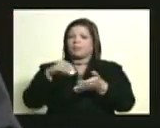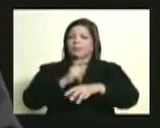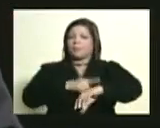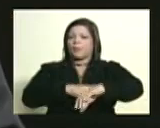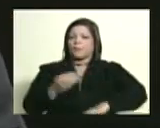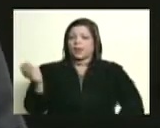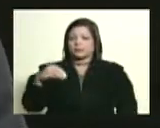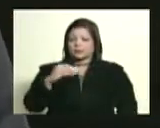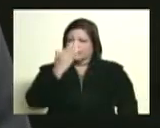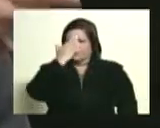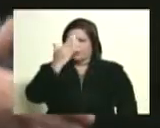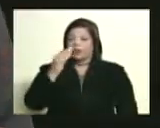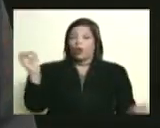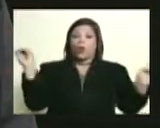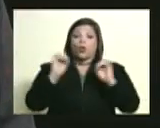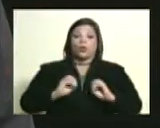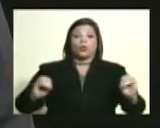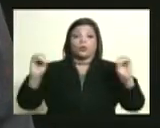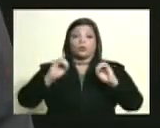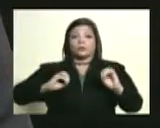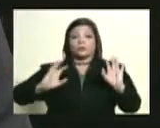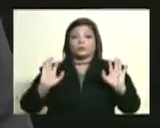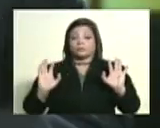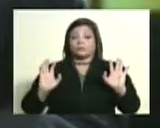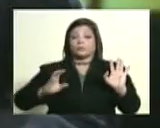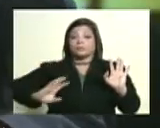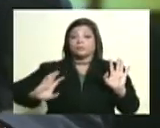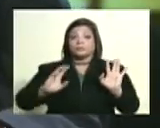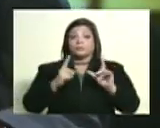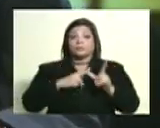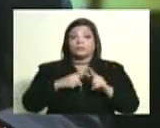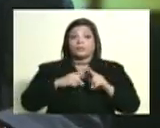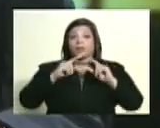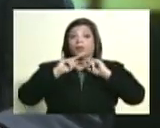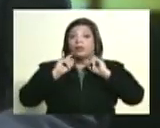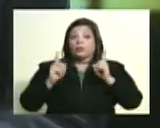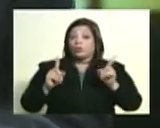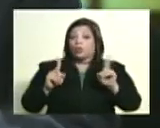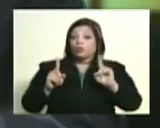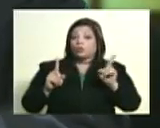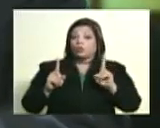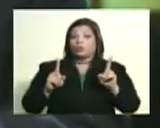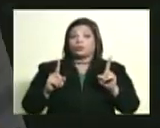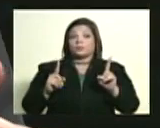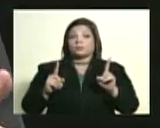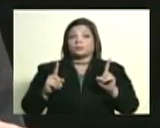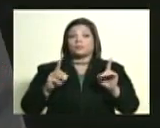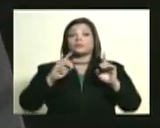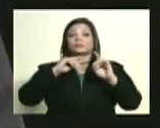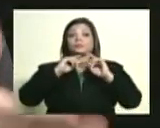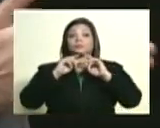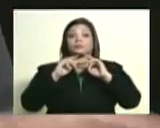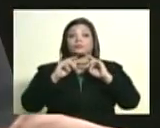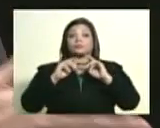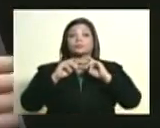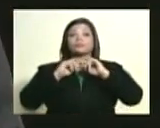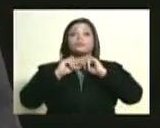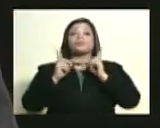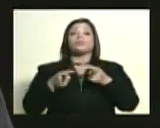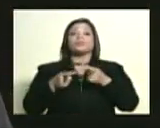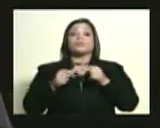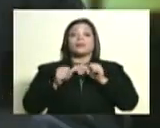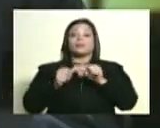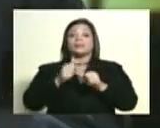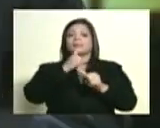al frente o se pone al frente de la resistencia. Exactamente, porque Bolívar no muere en el poder. No, no, muere, se mantiene en la